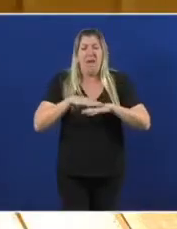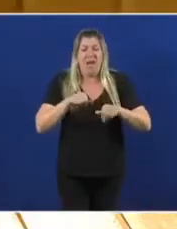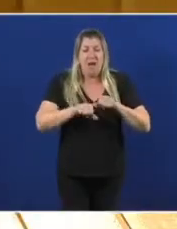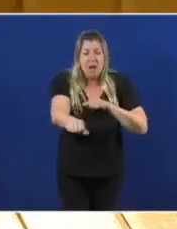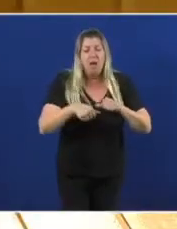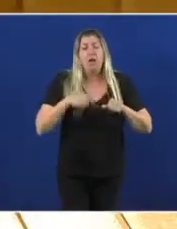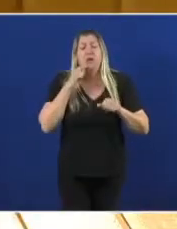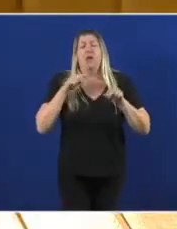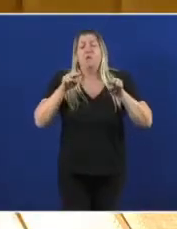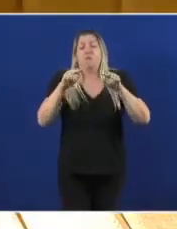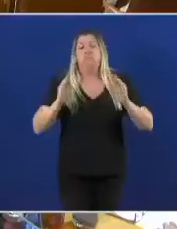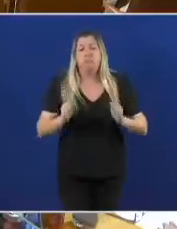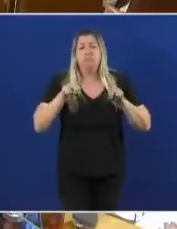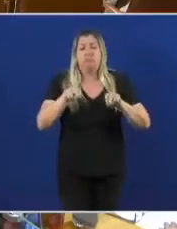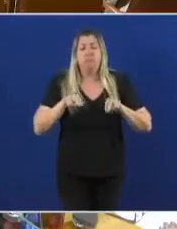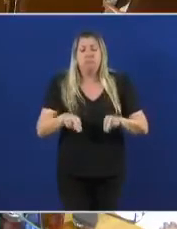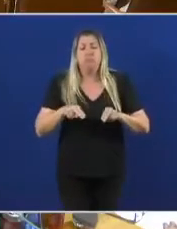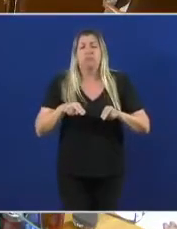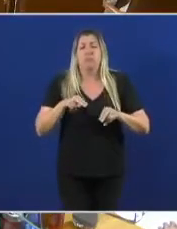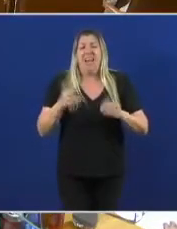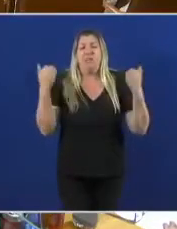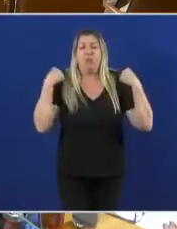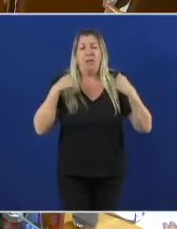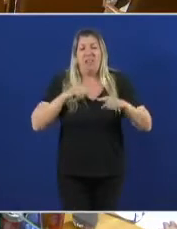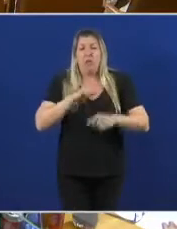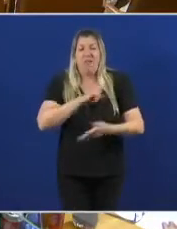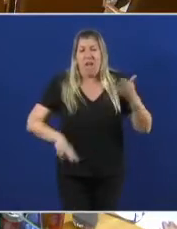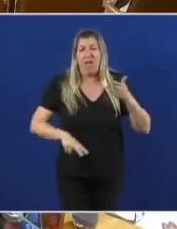Bebemos lle o dereito unha vellez digna aos nosos maiores.